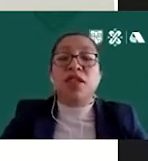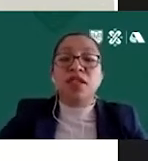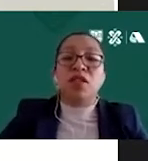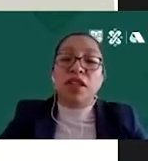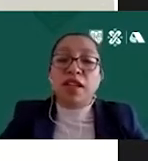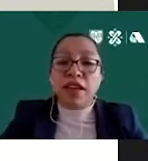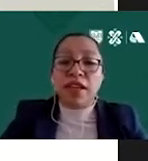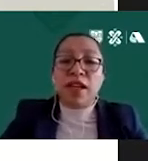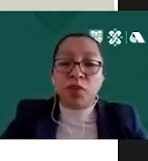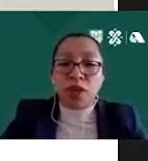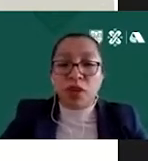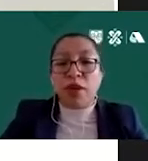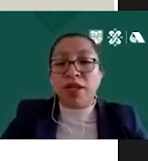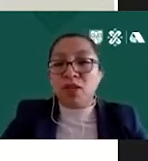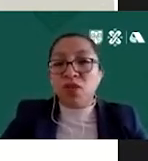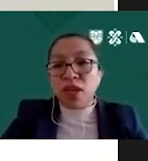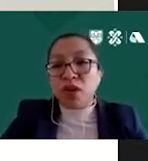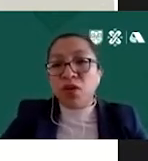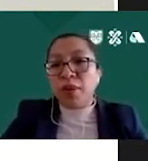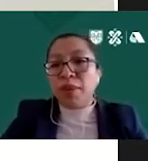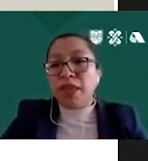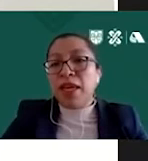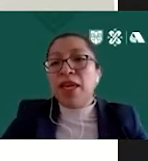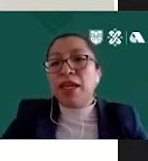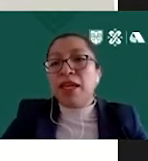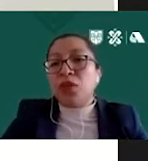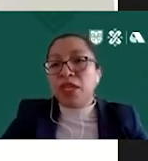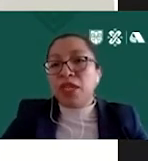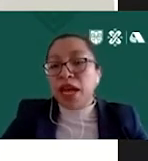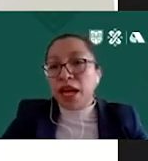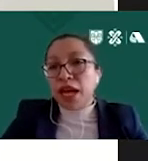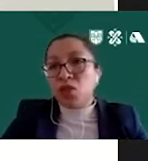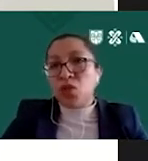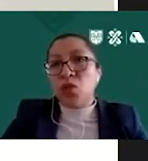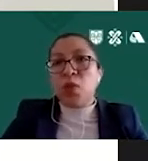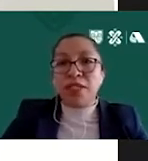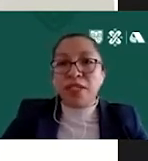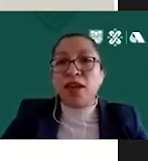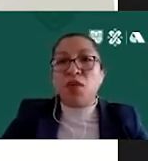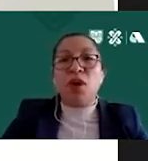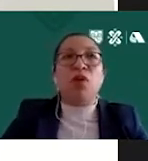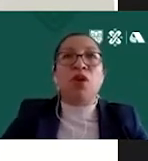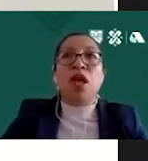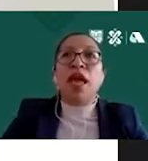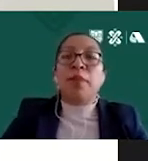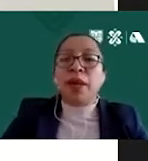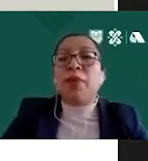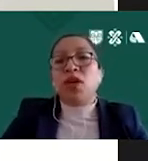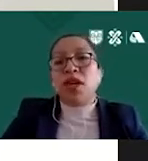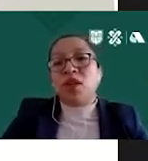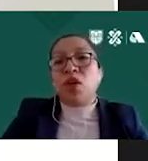el caso de ustedes, lo tienen que ir capturando. Para eso, sugiero nuevamente recurrir a su base o algún